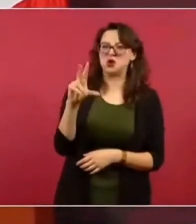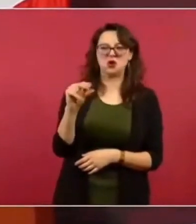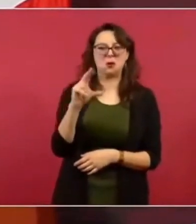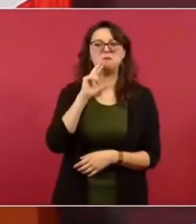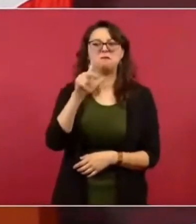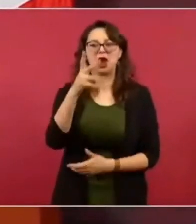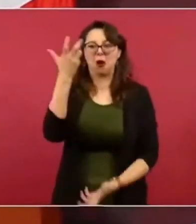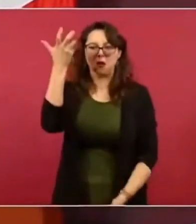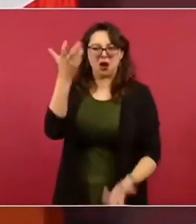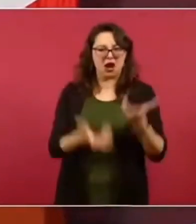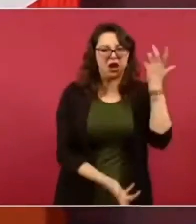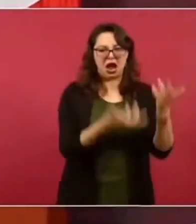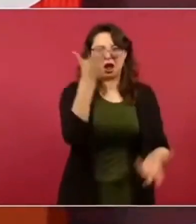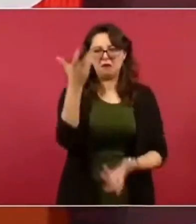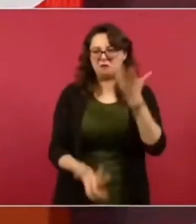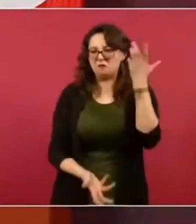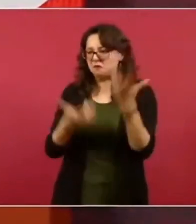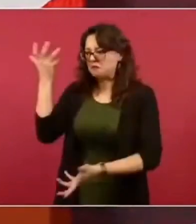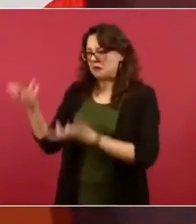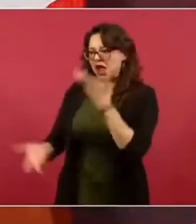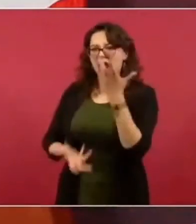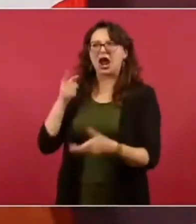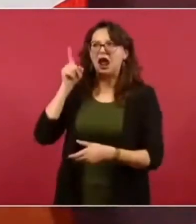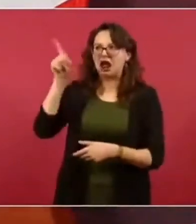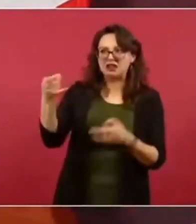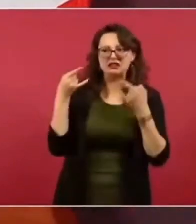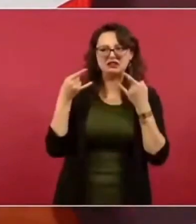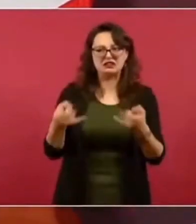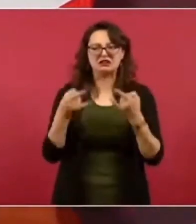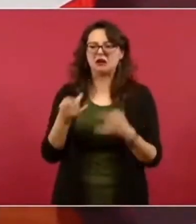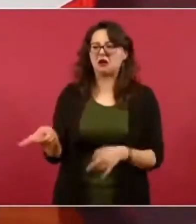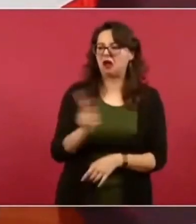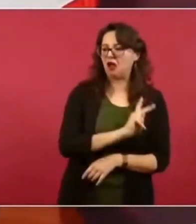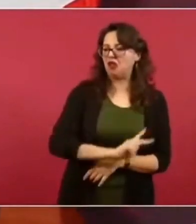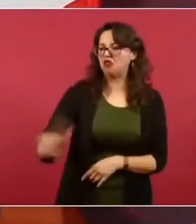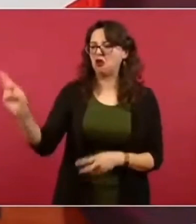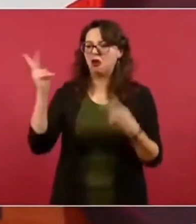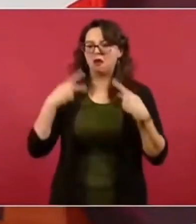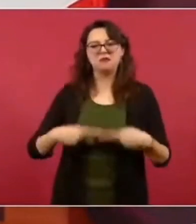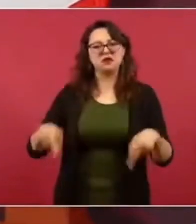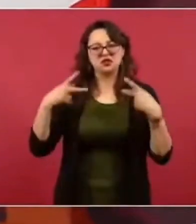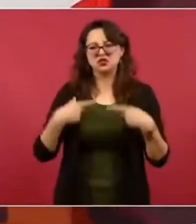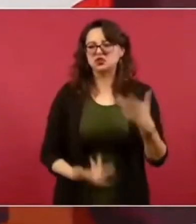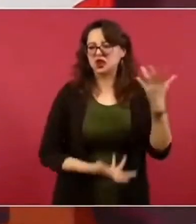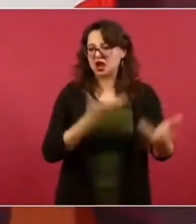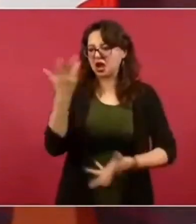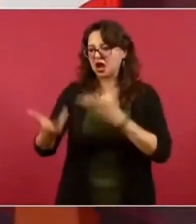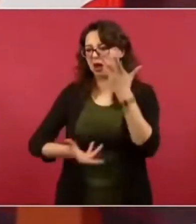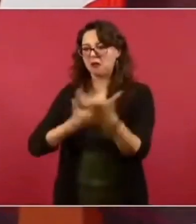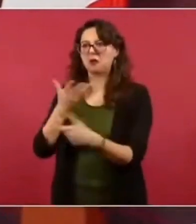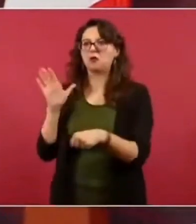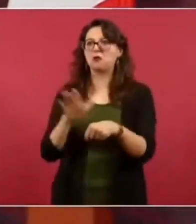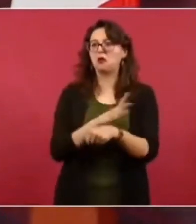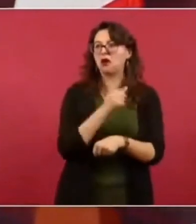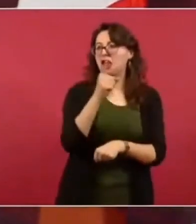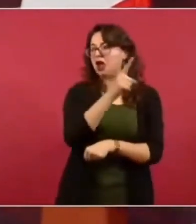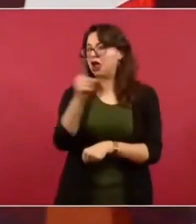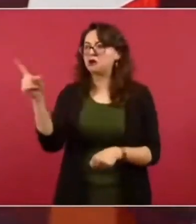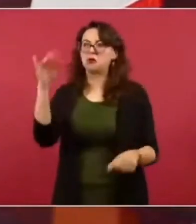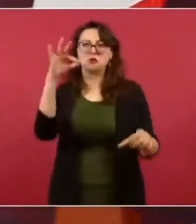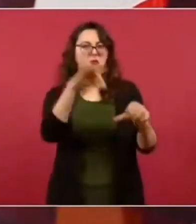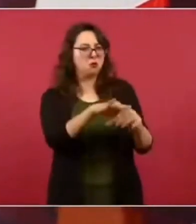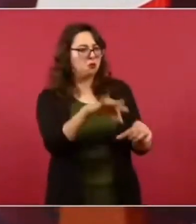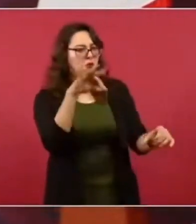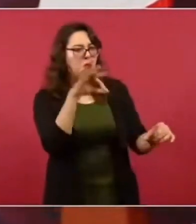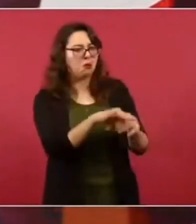que entra, será también un traidor a la patria. Porque si no se duelen tampoco los, los votantes por lo que está sucediendo en este país y votan por